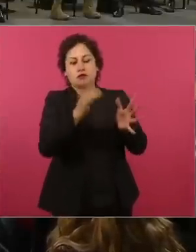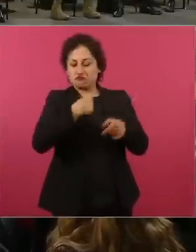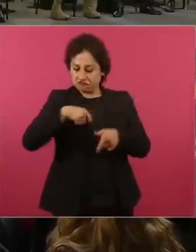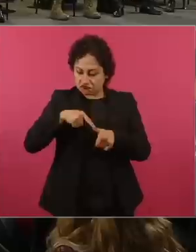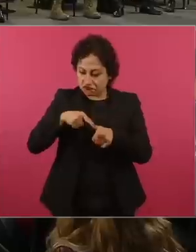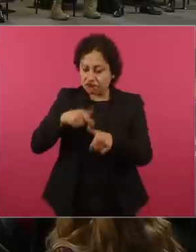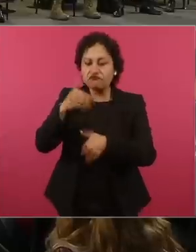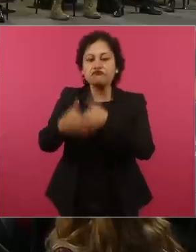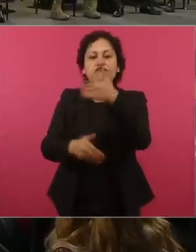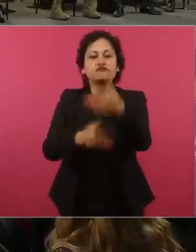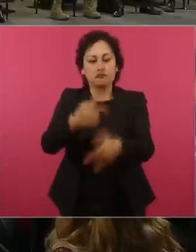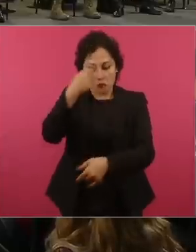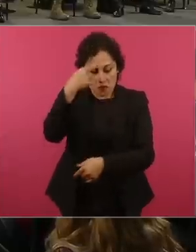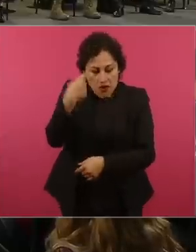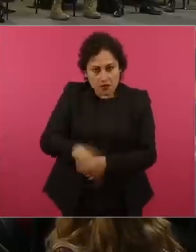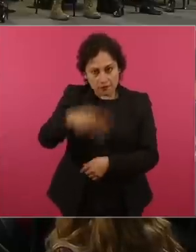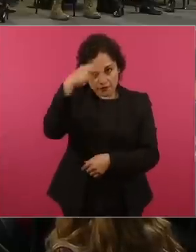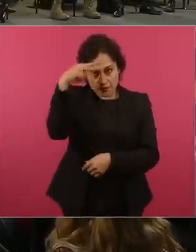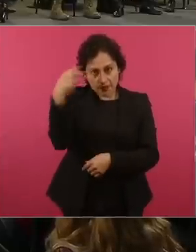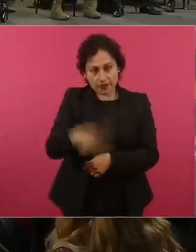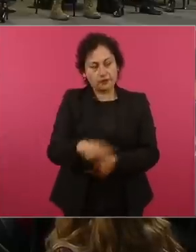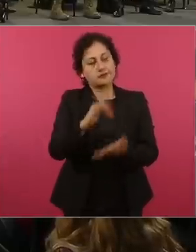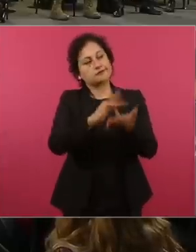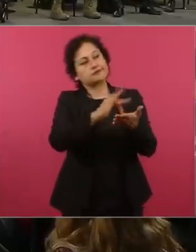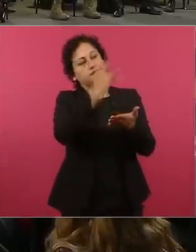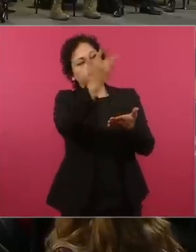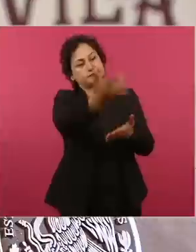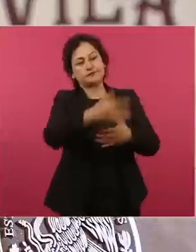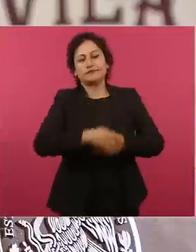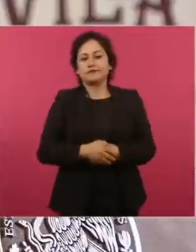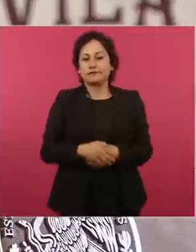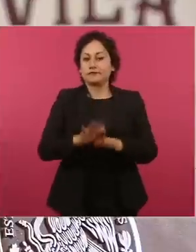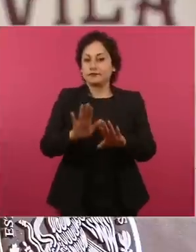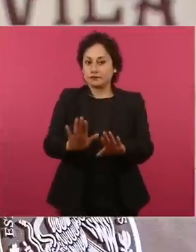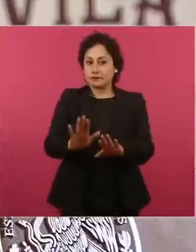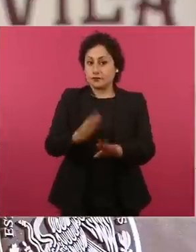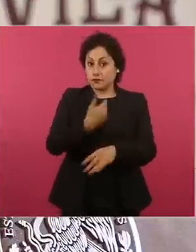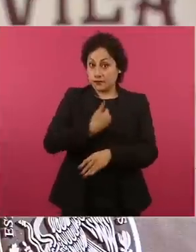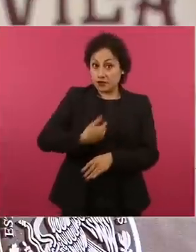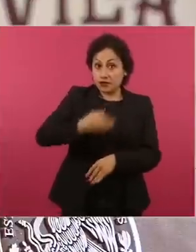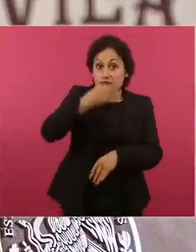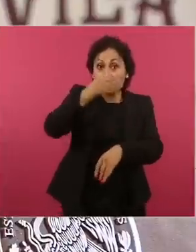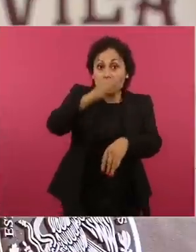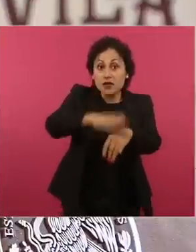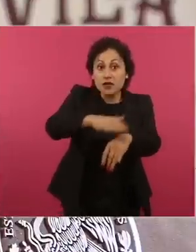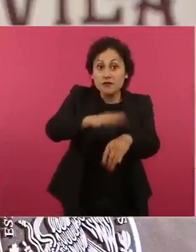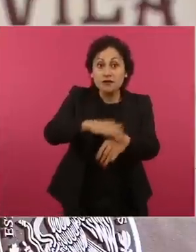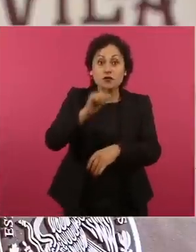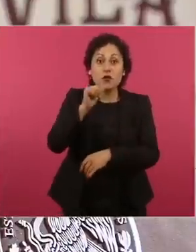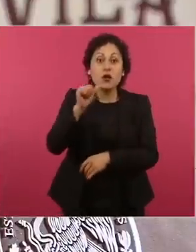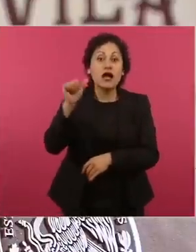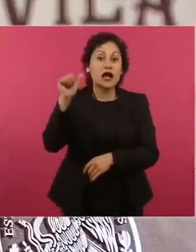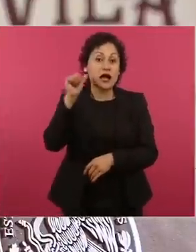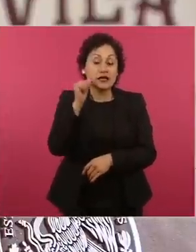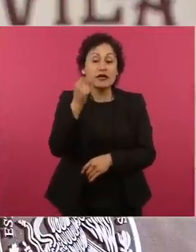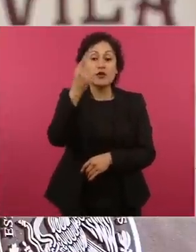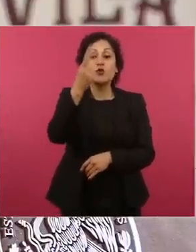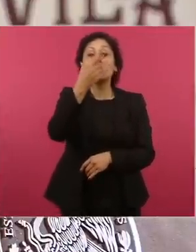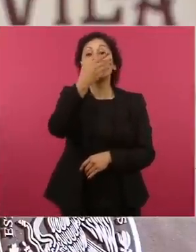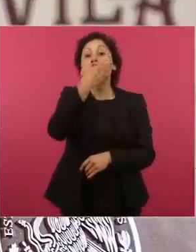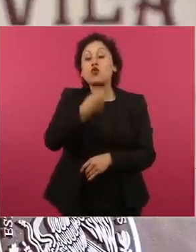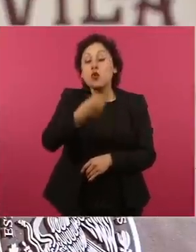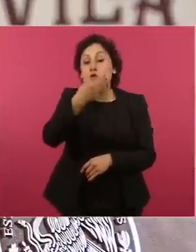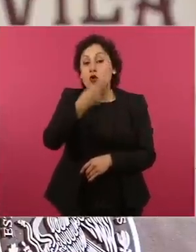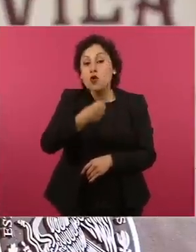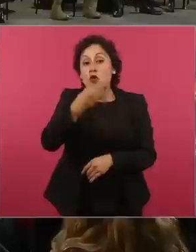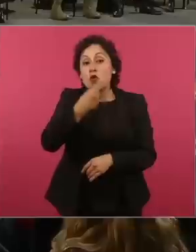Muchas gracias y no sin antes, señor presidente, el día de ayer se comunicó conmigo uno de los pilotos o de los familiares de